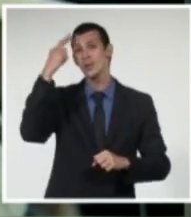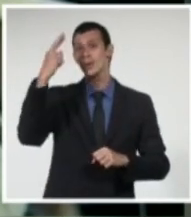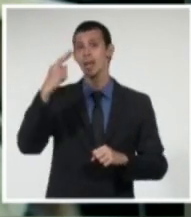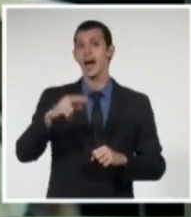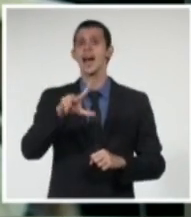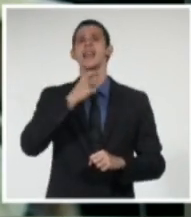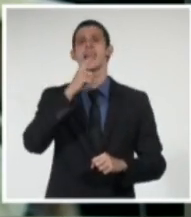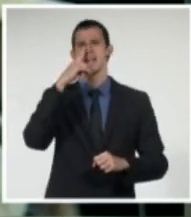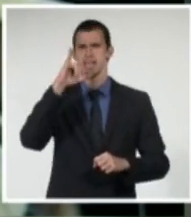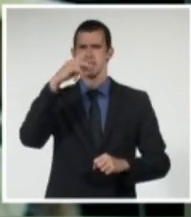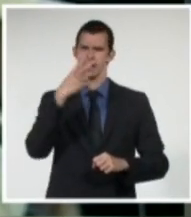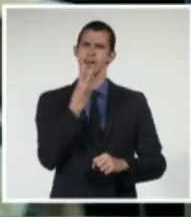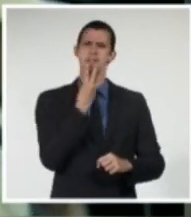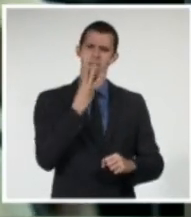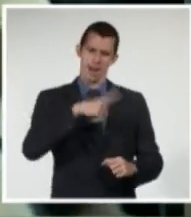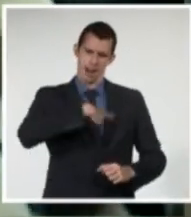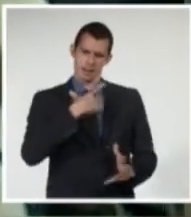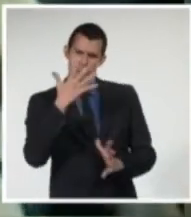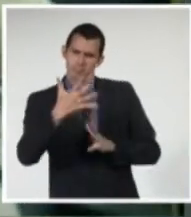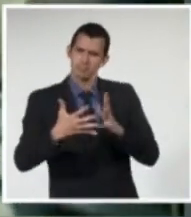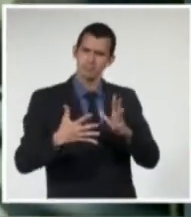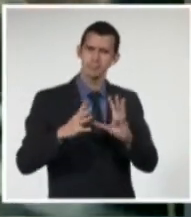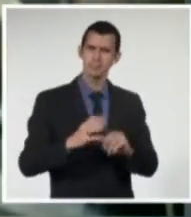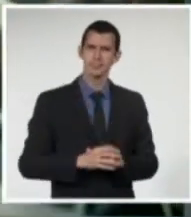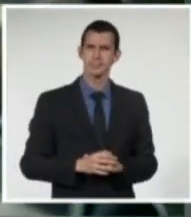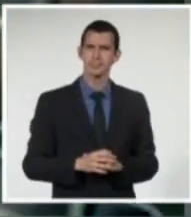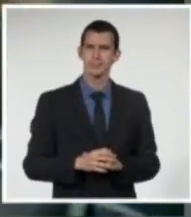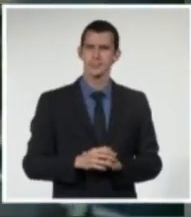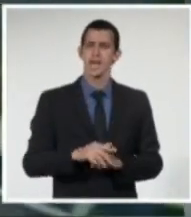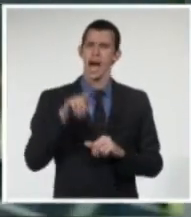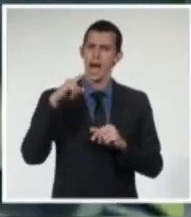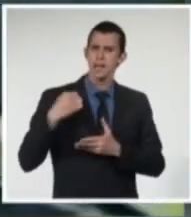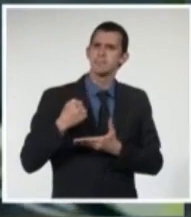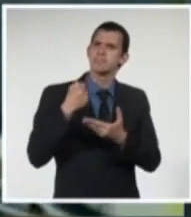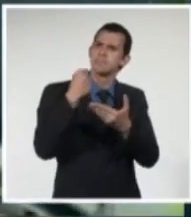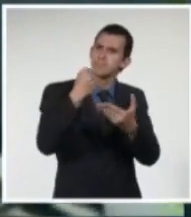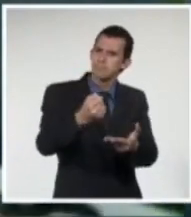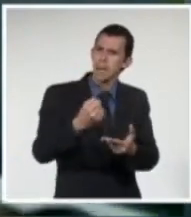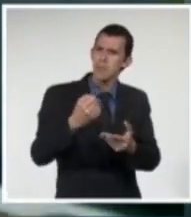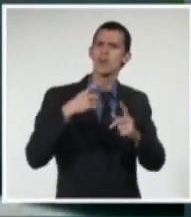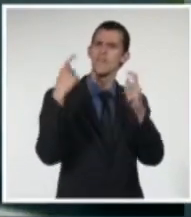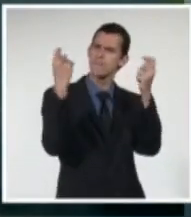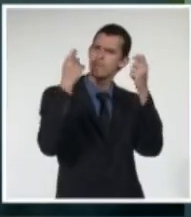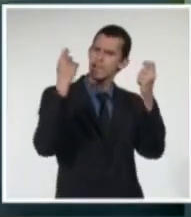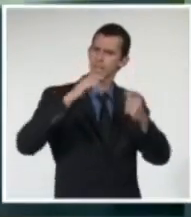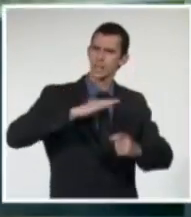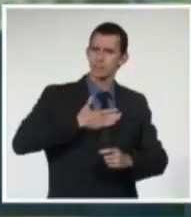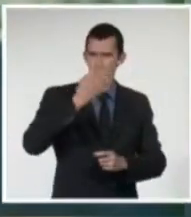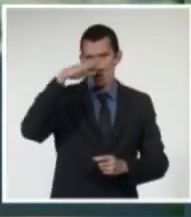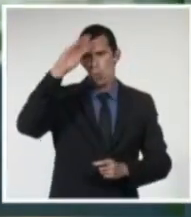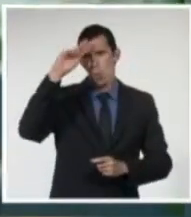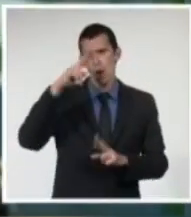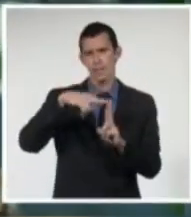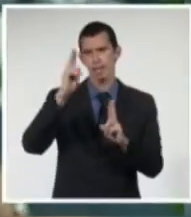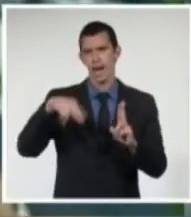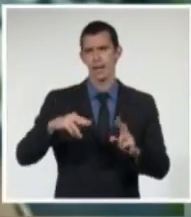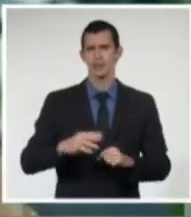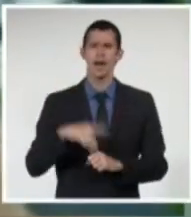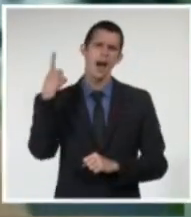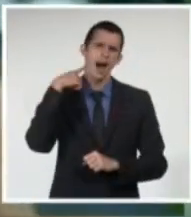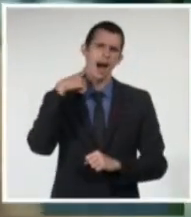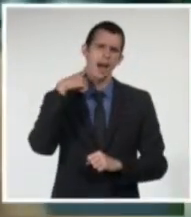El carrillón del Kremlin, con la cual obtuvo uno de los premios de actuación del Festival Nacional de Teatro, celebrado en